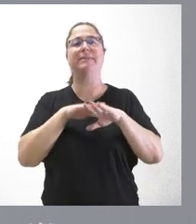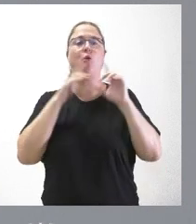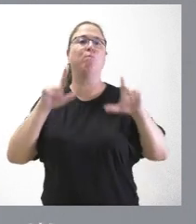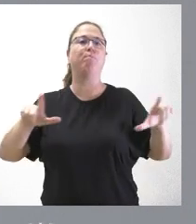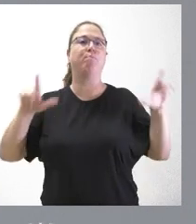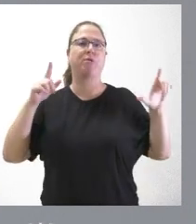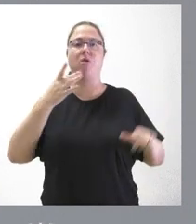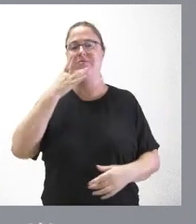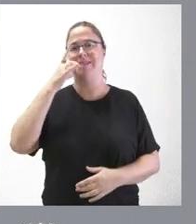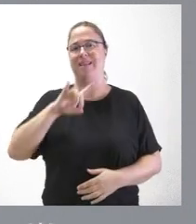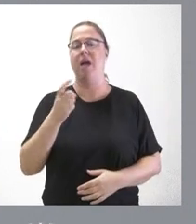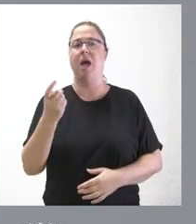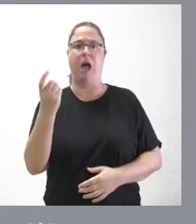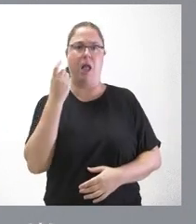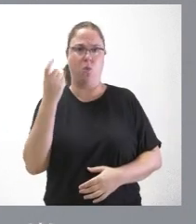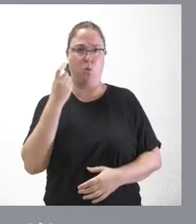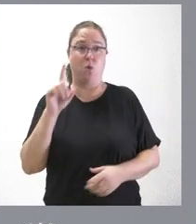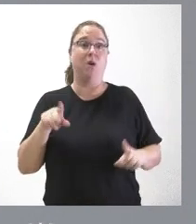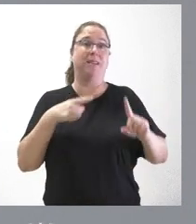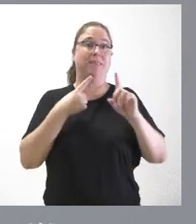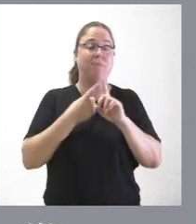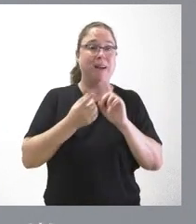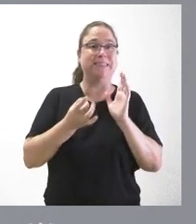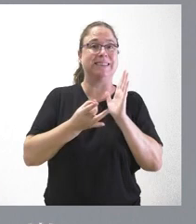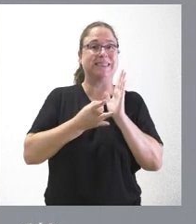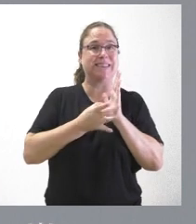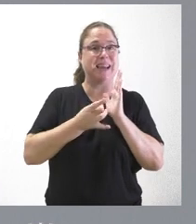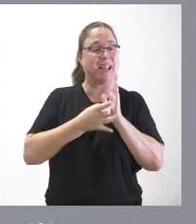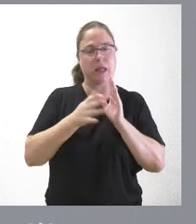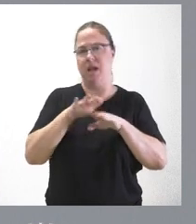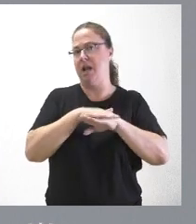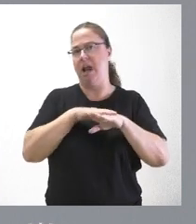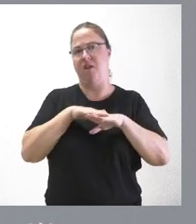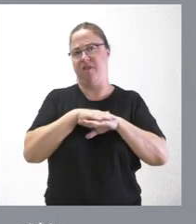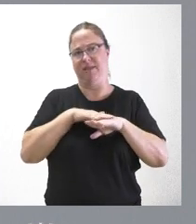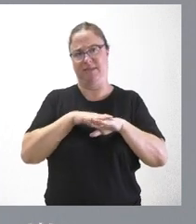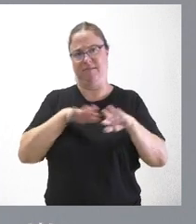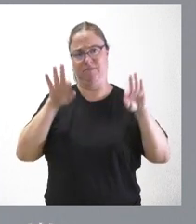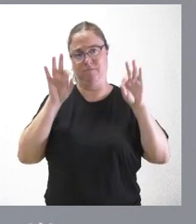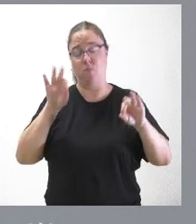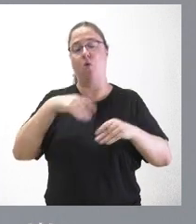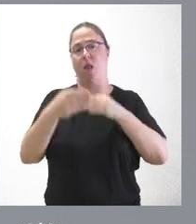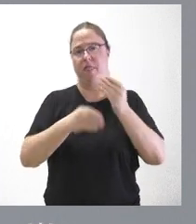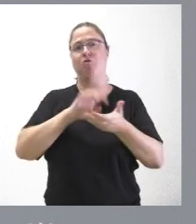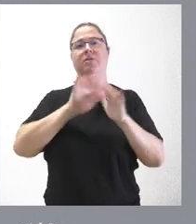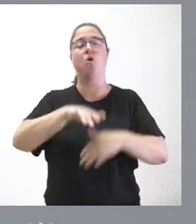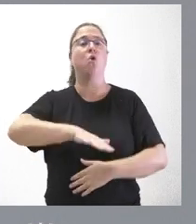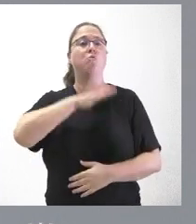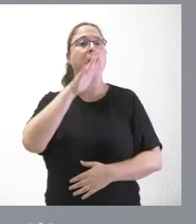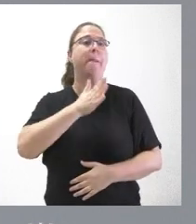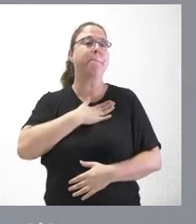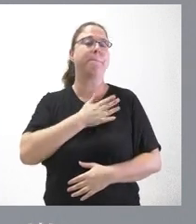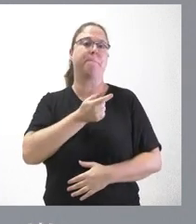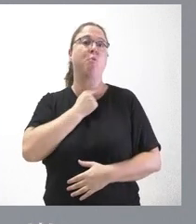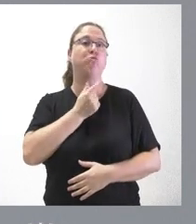los alumnos y que la calidad y la equidad son las bases centrales del sistema educativo y eso es lo que hacemos en Castilla y León y, por tanto, nos gustaría que el